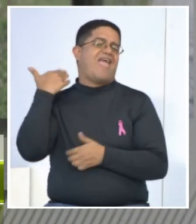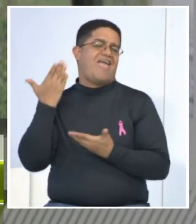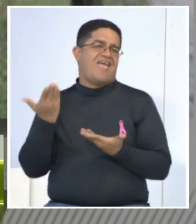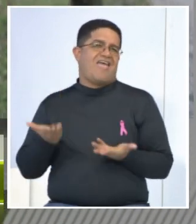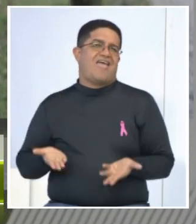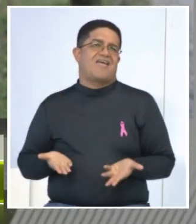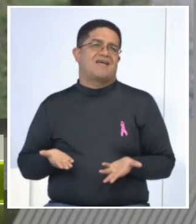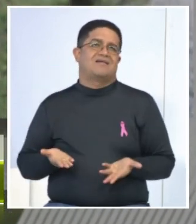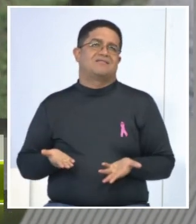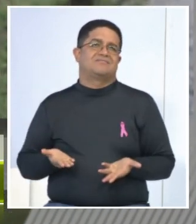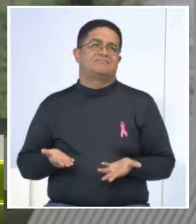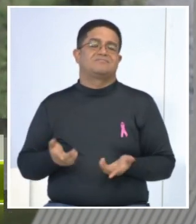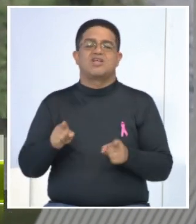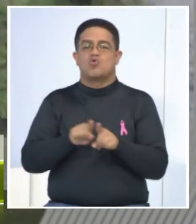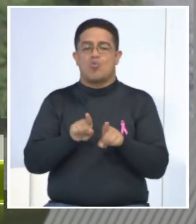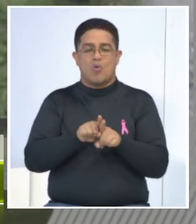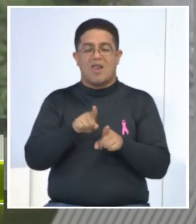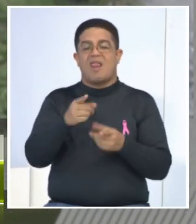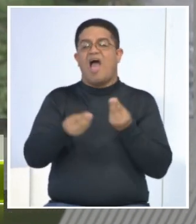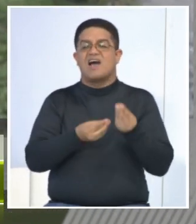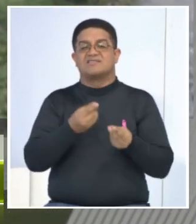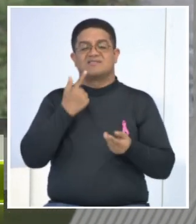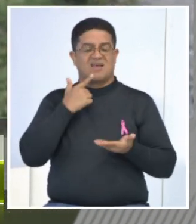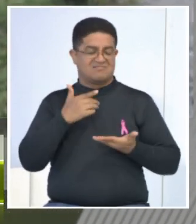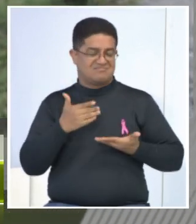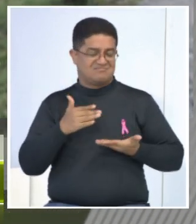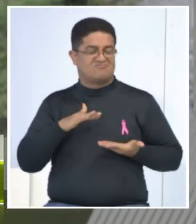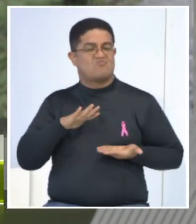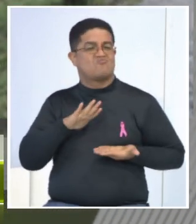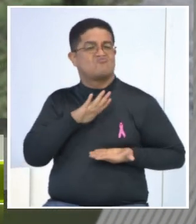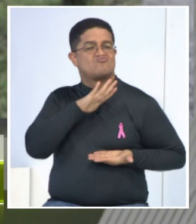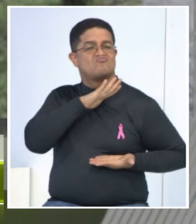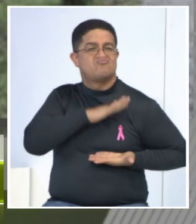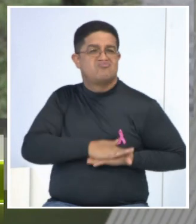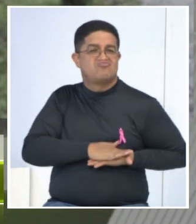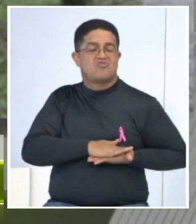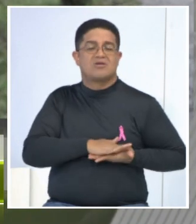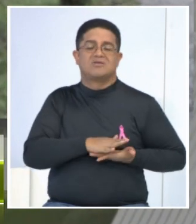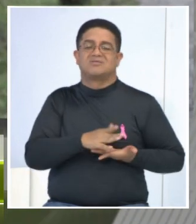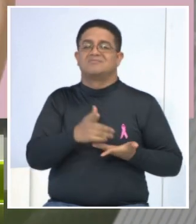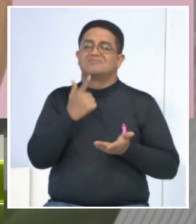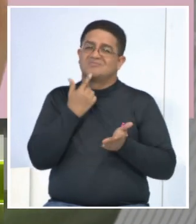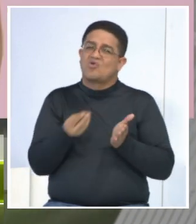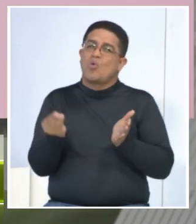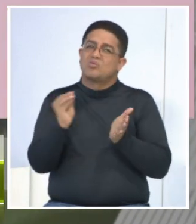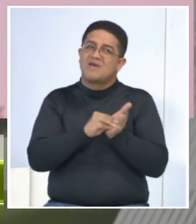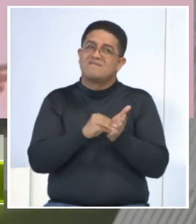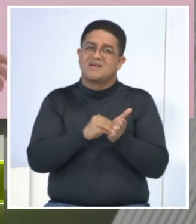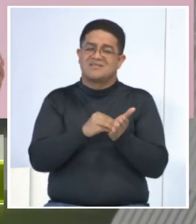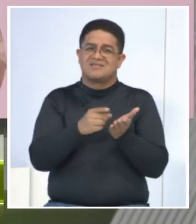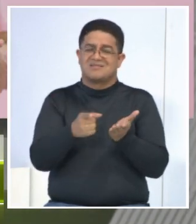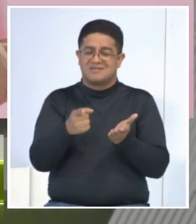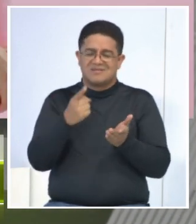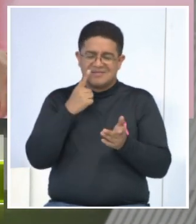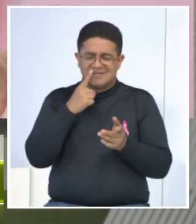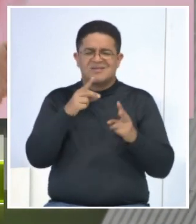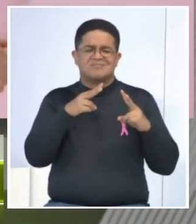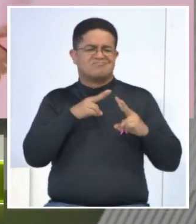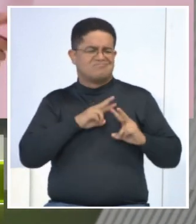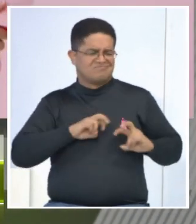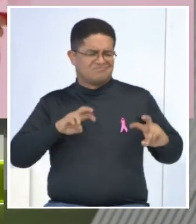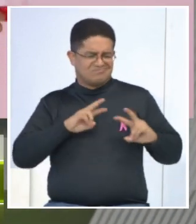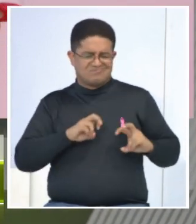prácticamente sacar como una fotocopia de la mamá. Eso es terrible. sea, volvemos otra vez a lo mismo. La pesquisa es diagnosticarlo lo